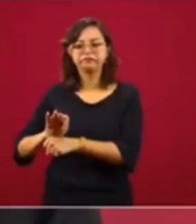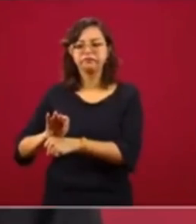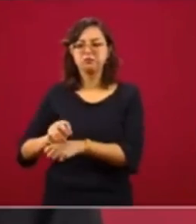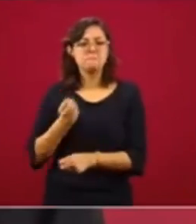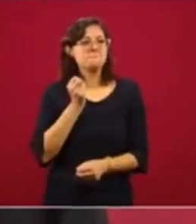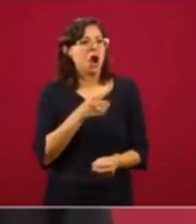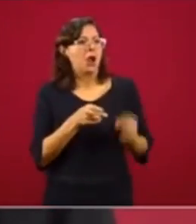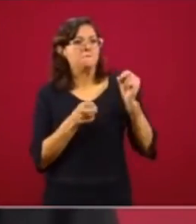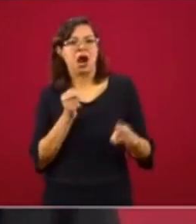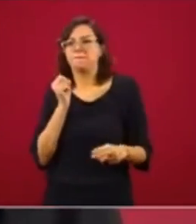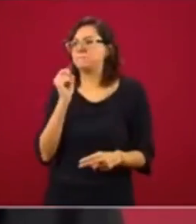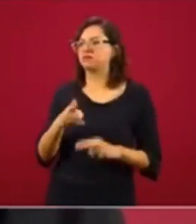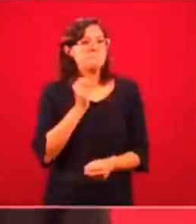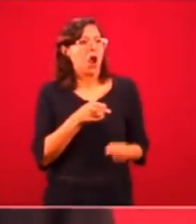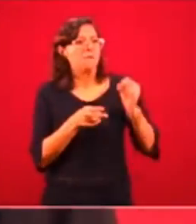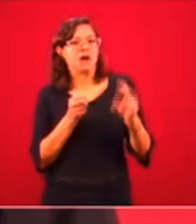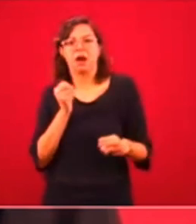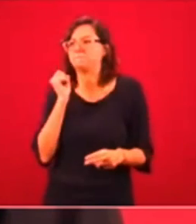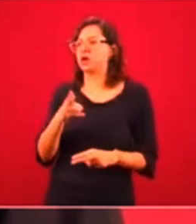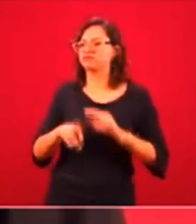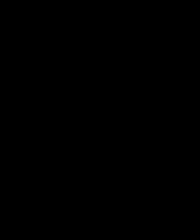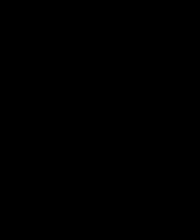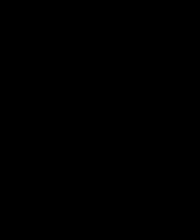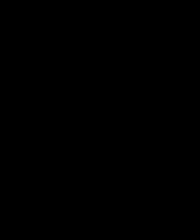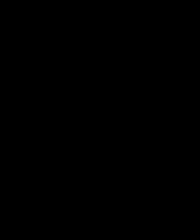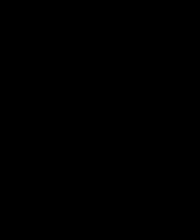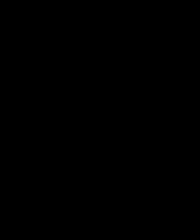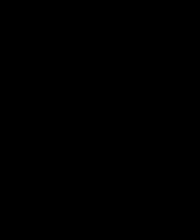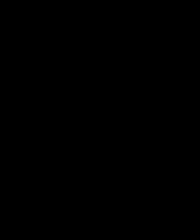haya privilegios para las empresas. Para las empresas.